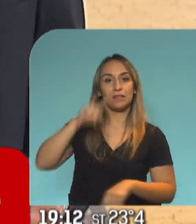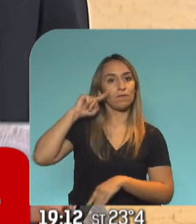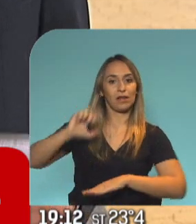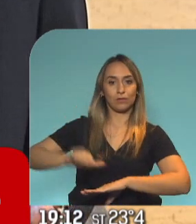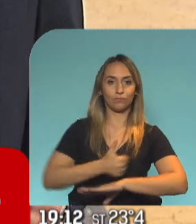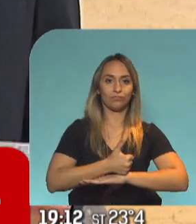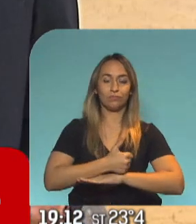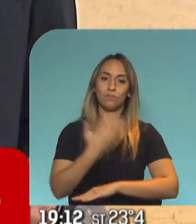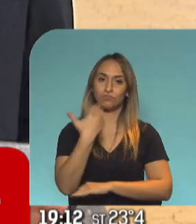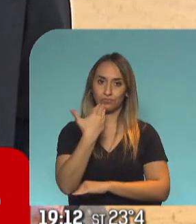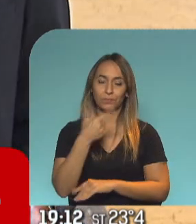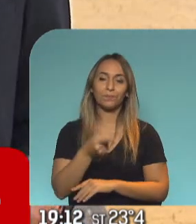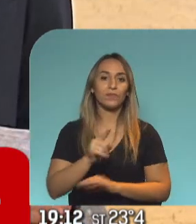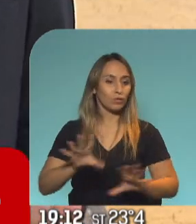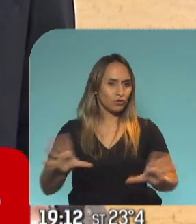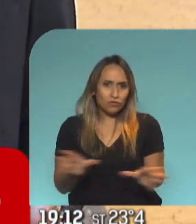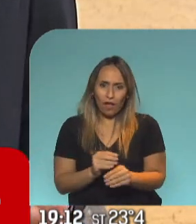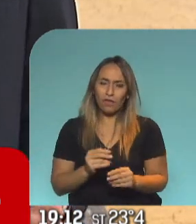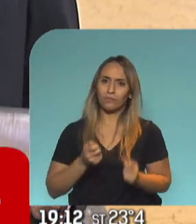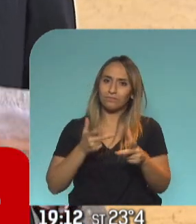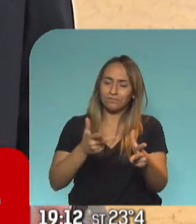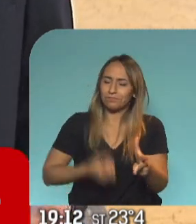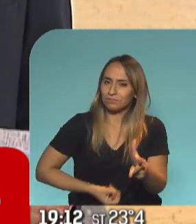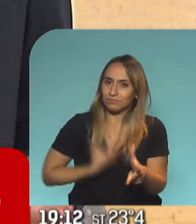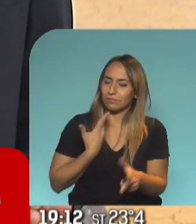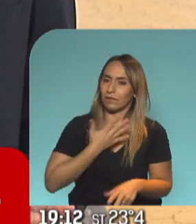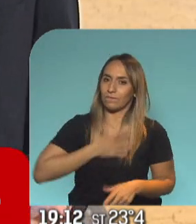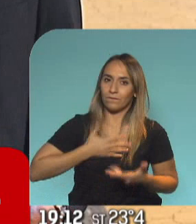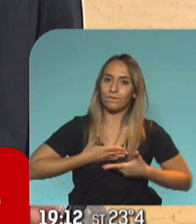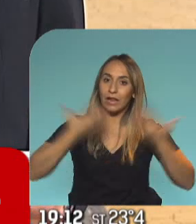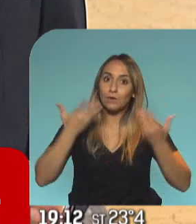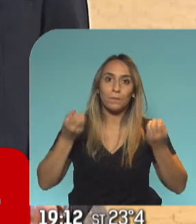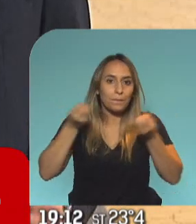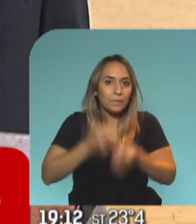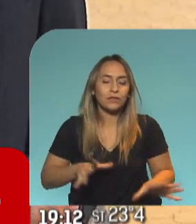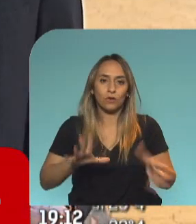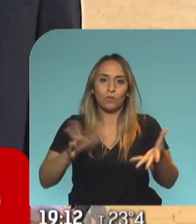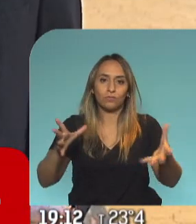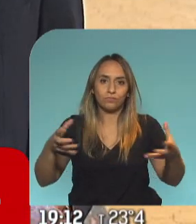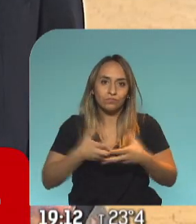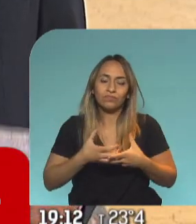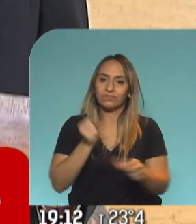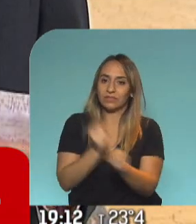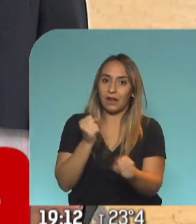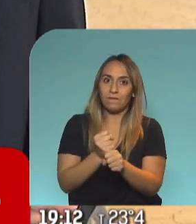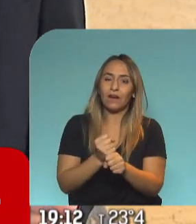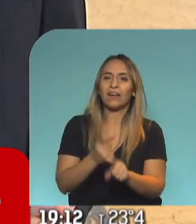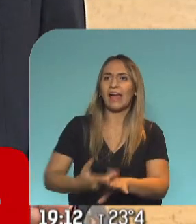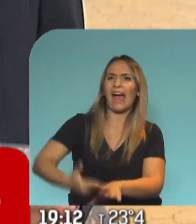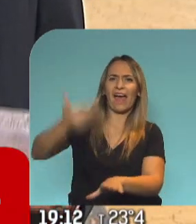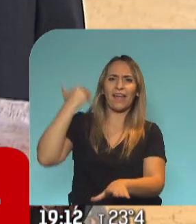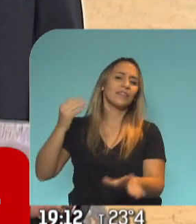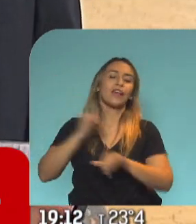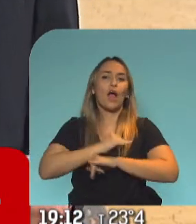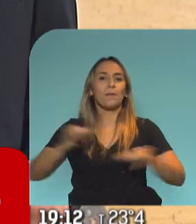destacaron justamente la alegría, la satisfacción, por la puesta en marcha de lo que había sido una promesa de campaña